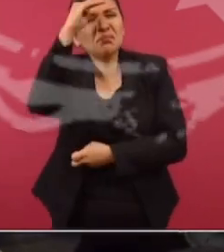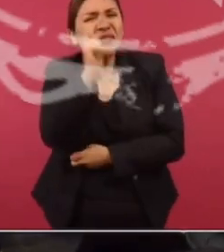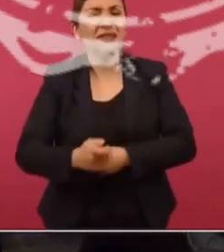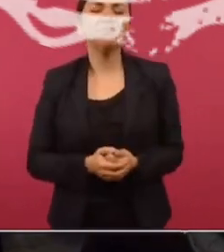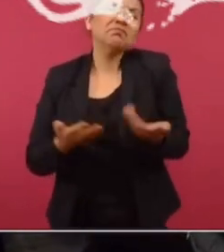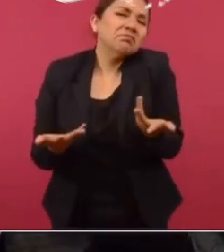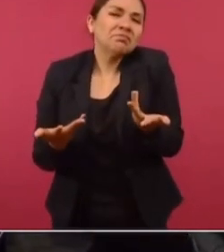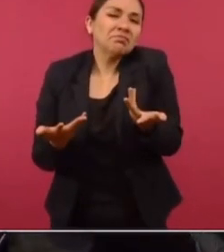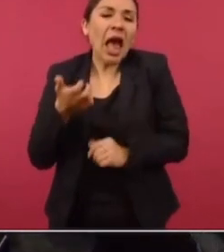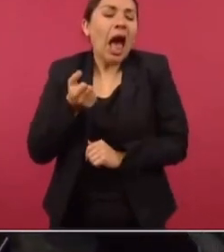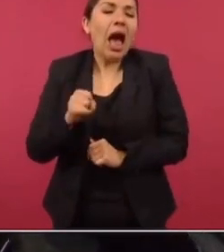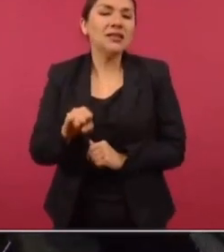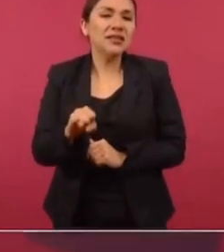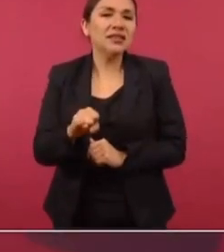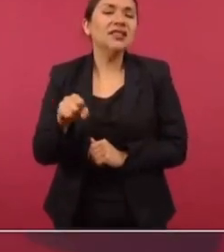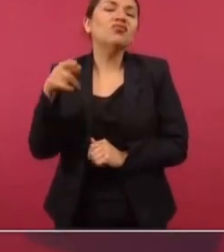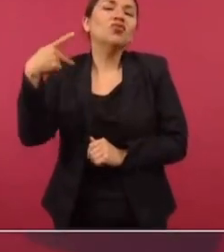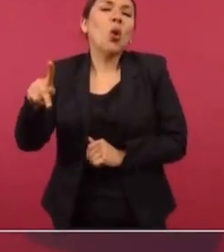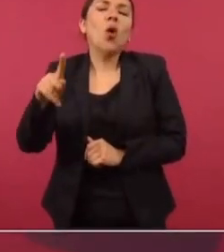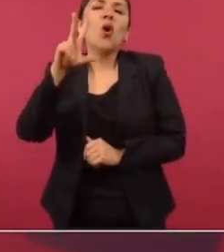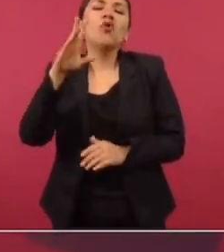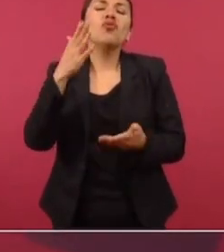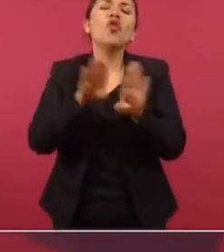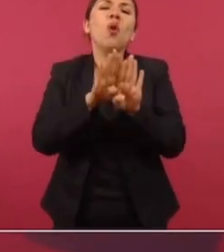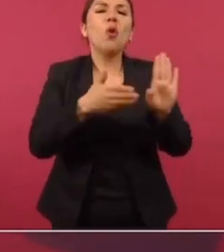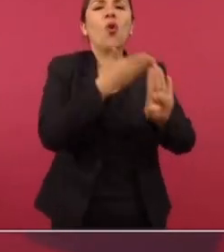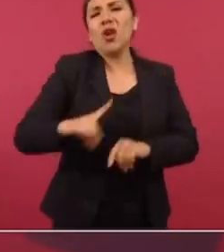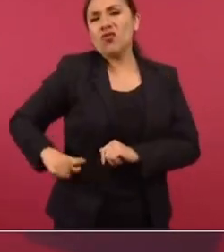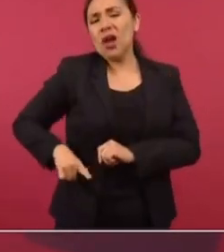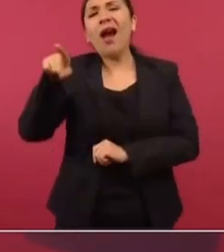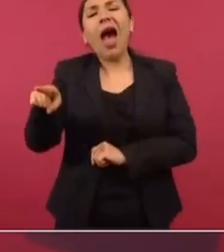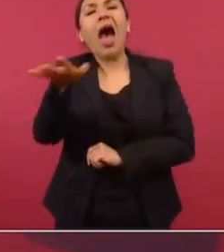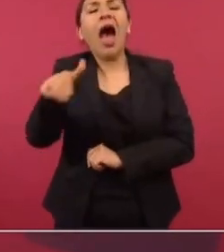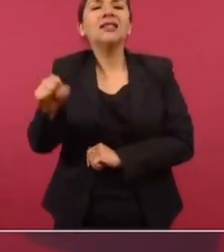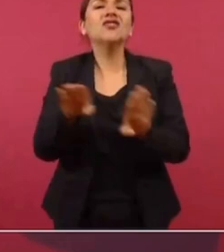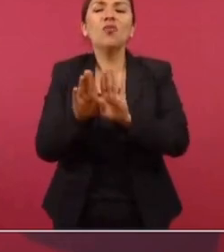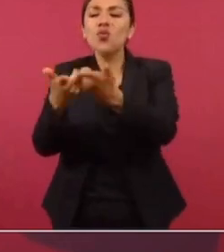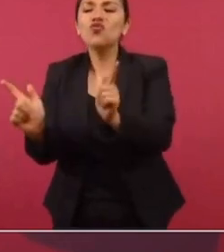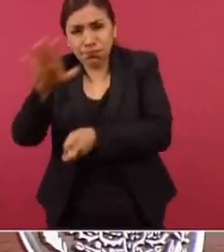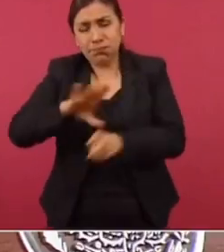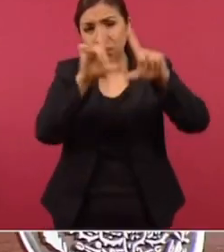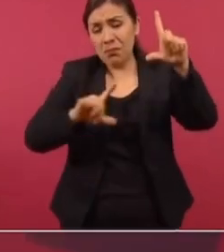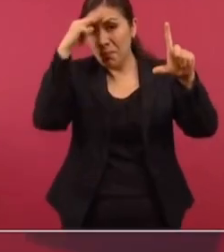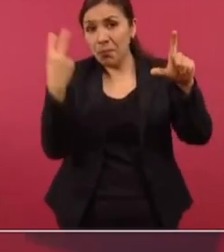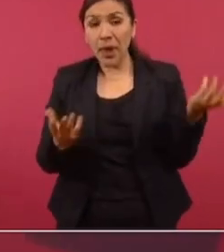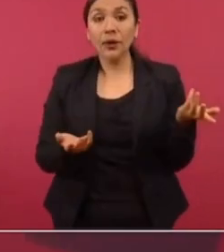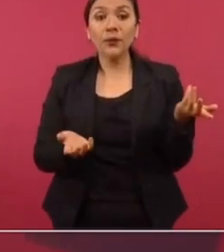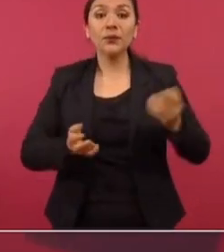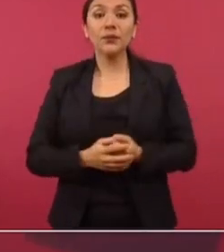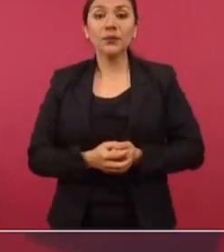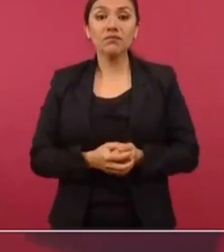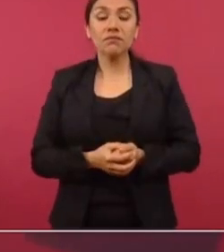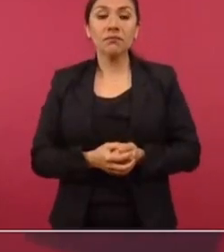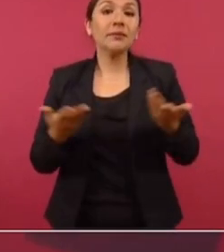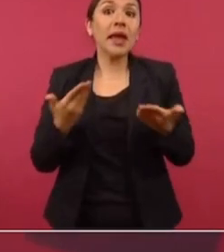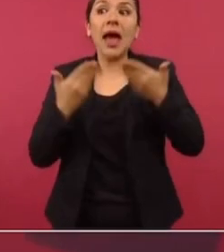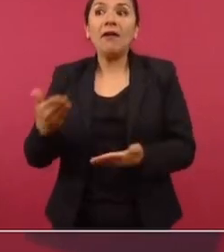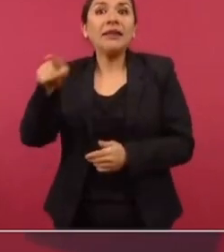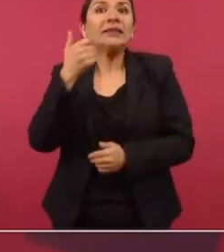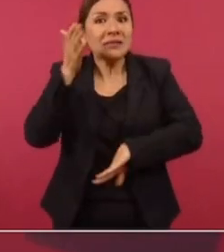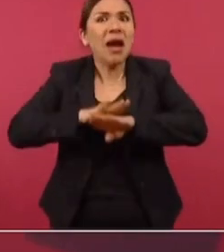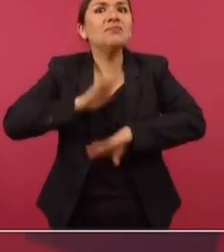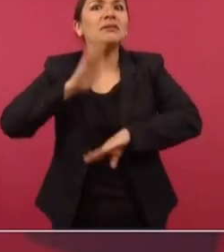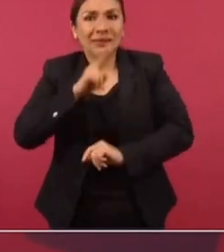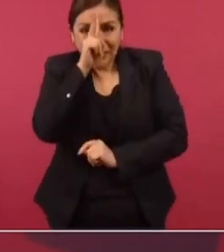Bueno, pues esa es parte de la oposición, ellos representan al bloque conservador del país y como no tienen llenadera,